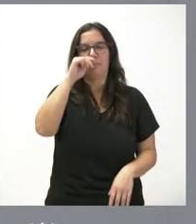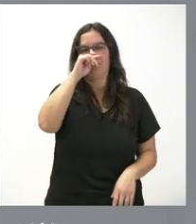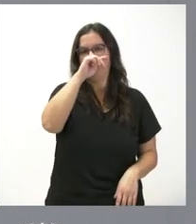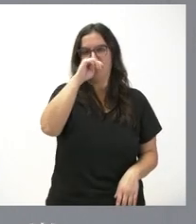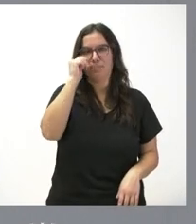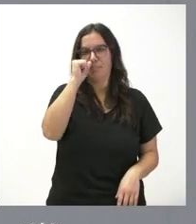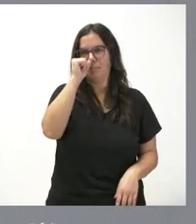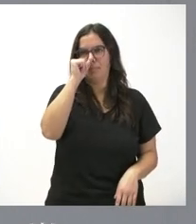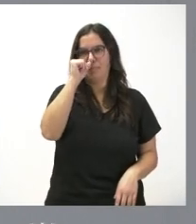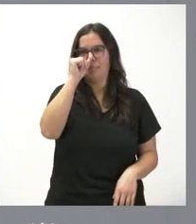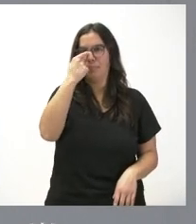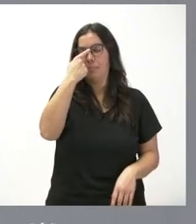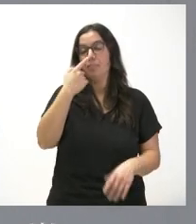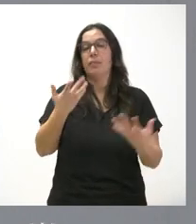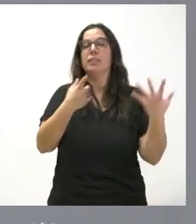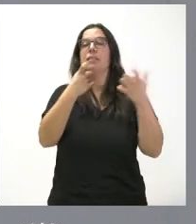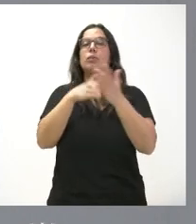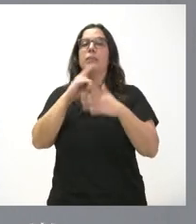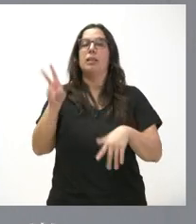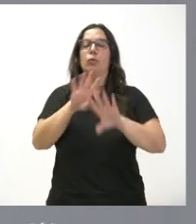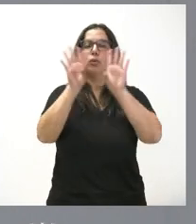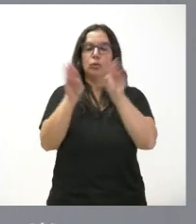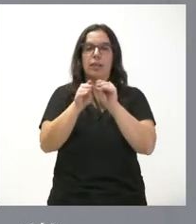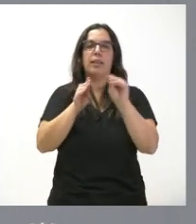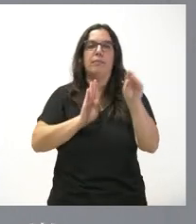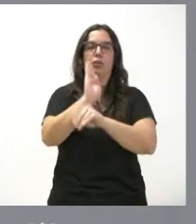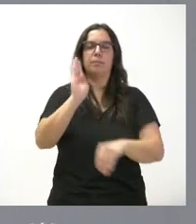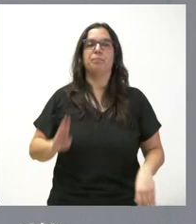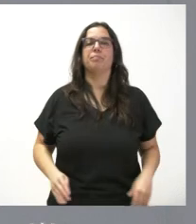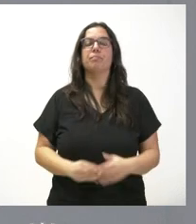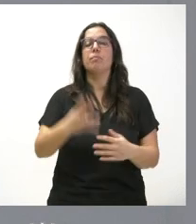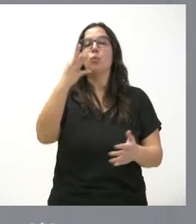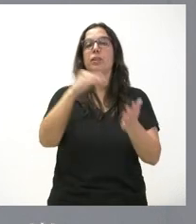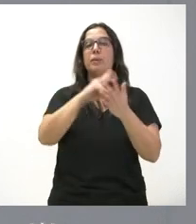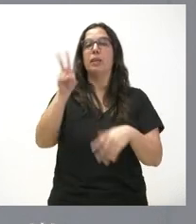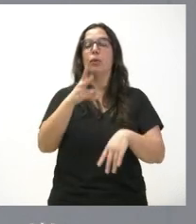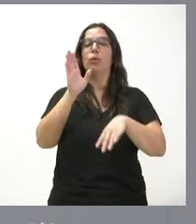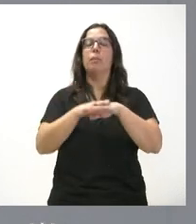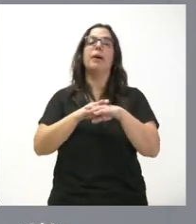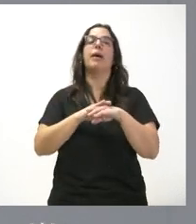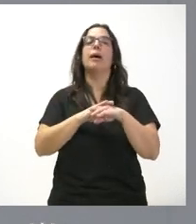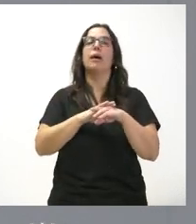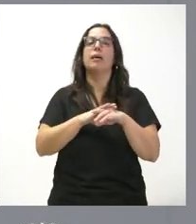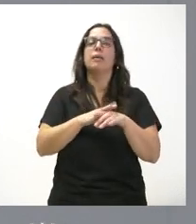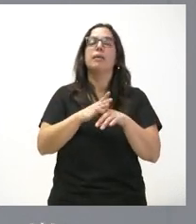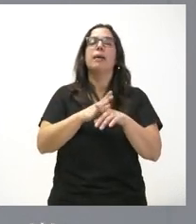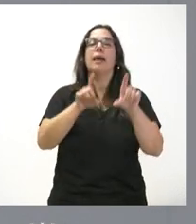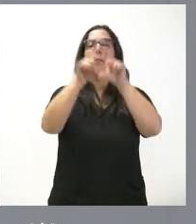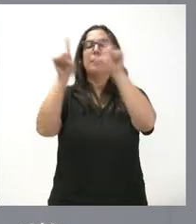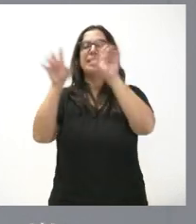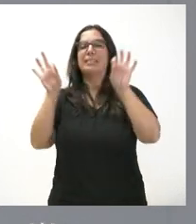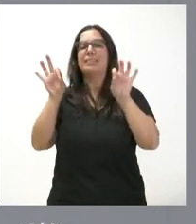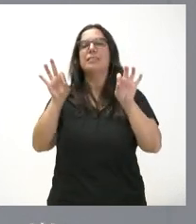a este ámbito. 600.000 euros de total de la inversión, como les digo. 40.000 euros para la Asuntación de Castilla y León de Empresas de Agricultura para medidas